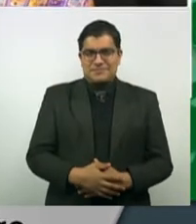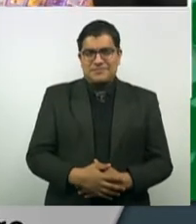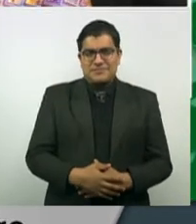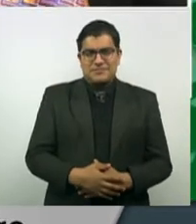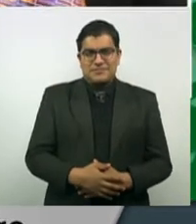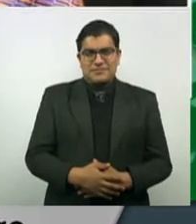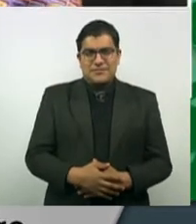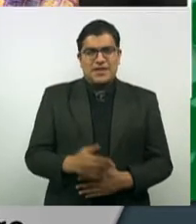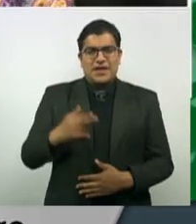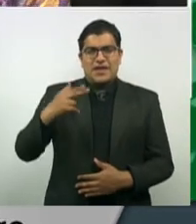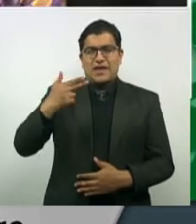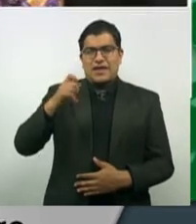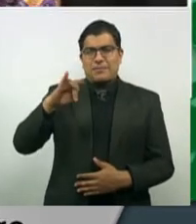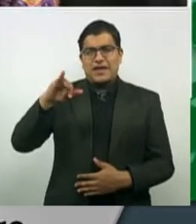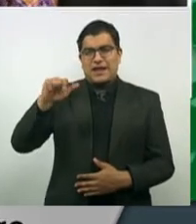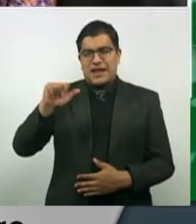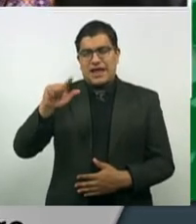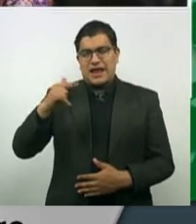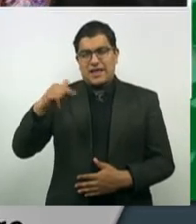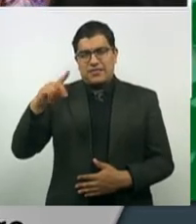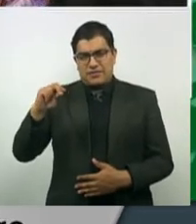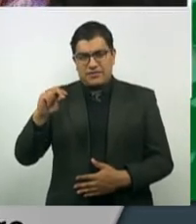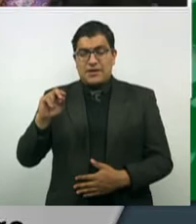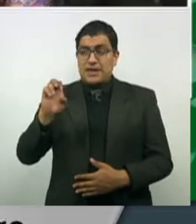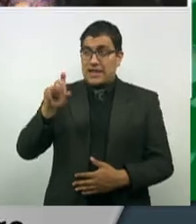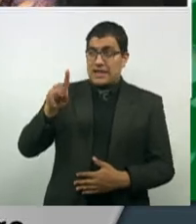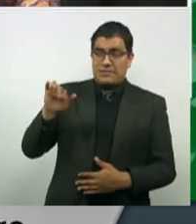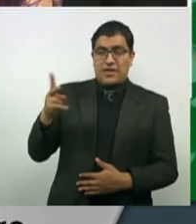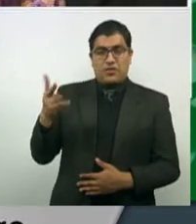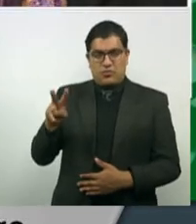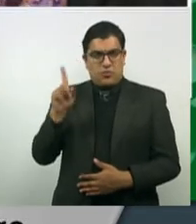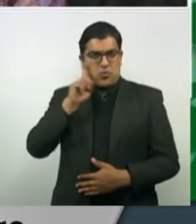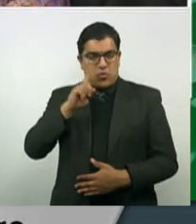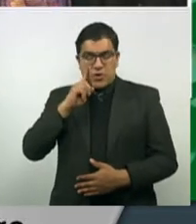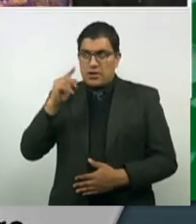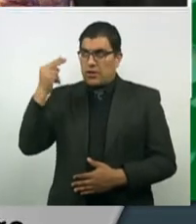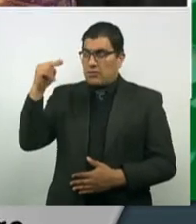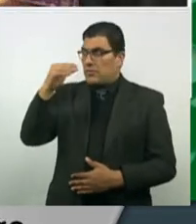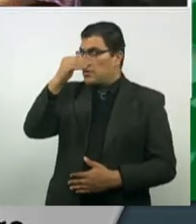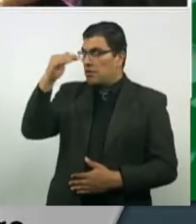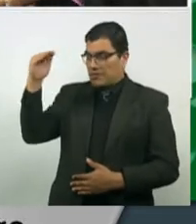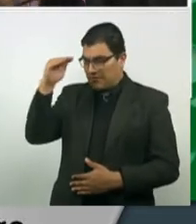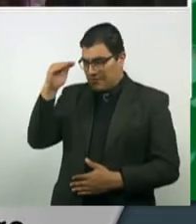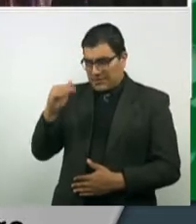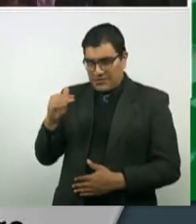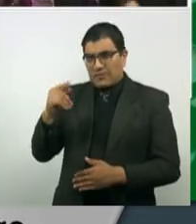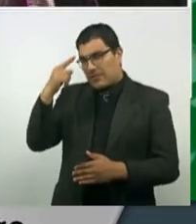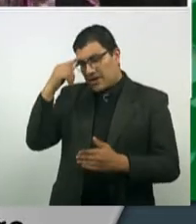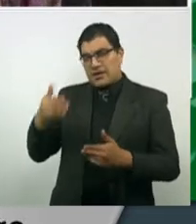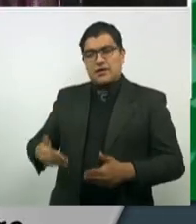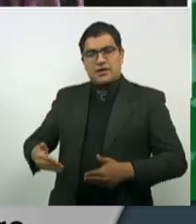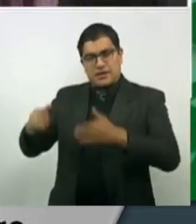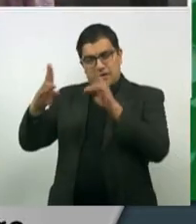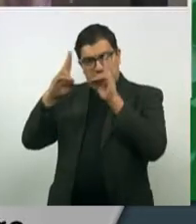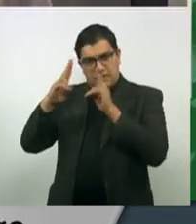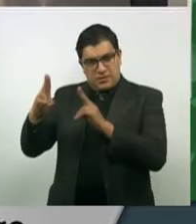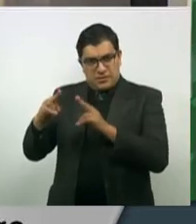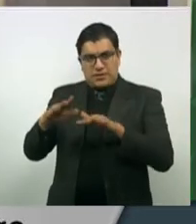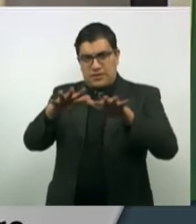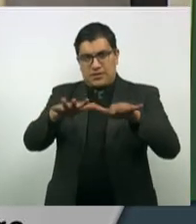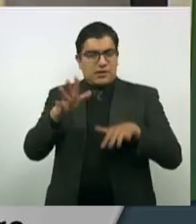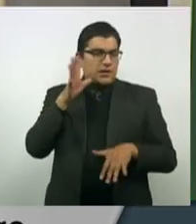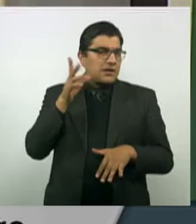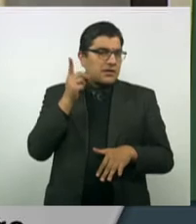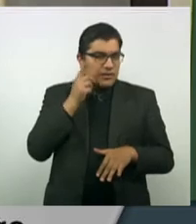Hermila Galindo y Elvia Carrillo Puerto formarán parte del selecto listado de nombres inscritos en los muros del recinto de San Lázaro, como un